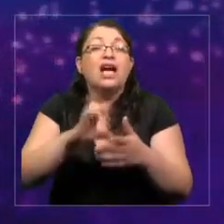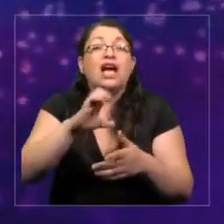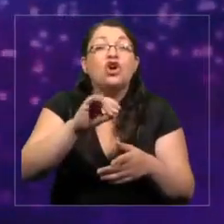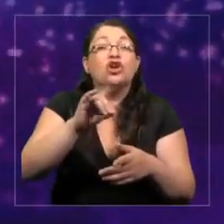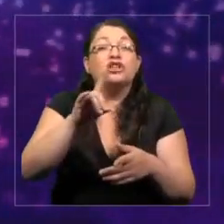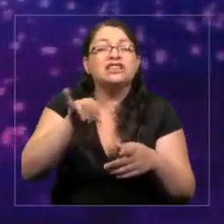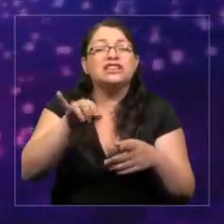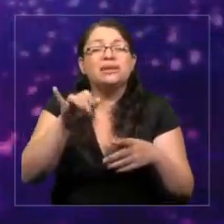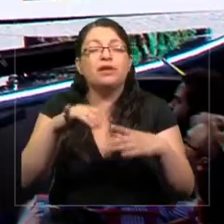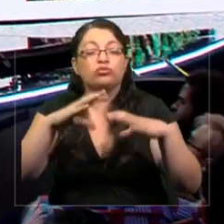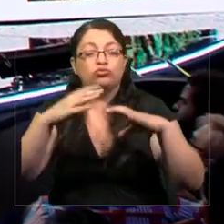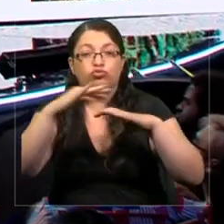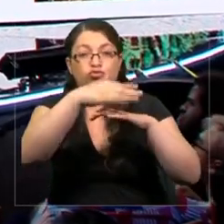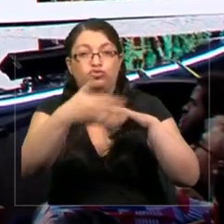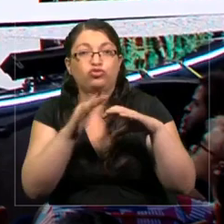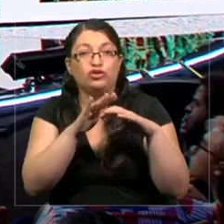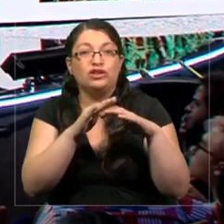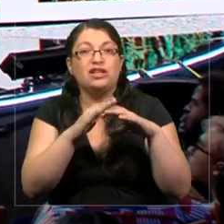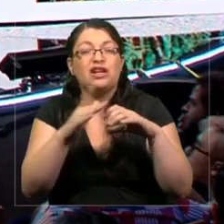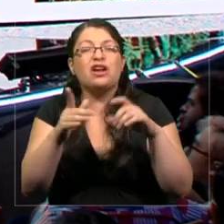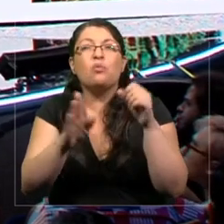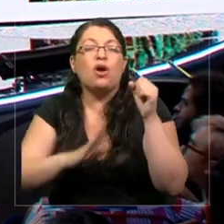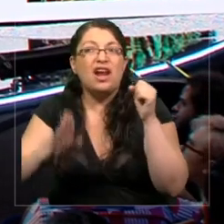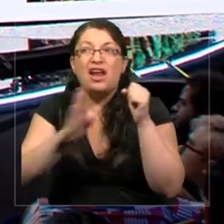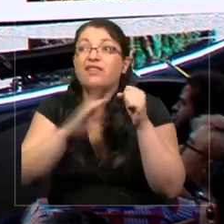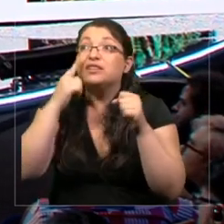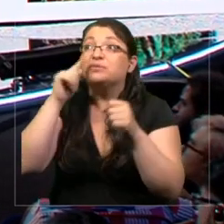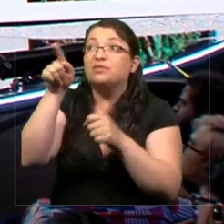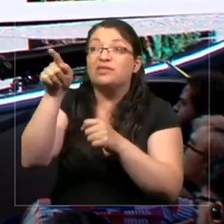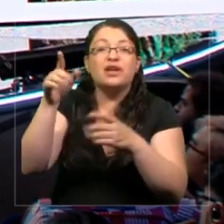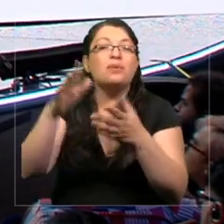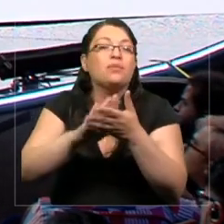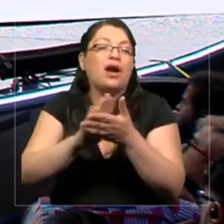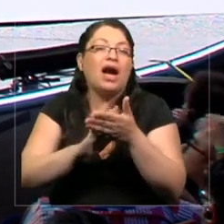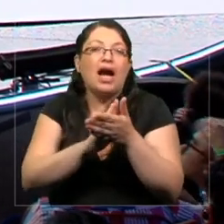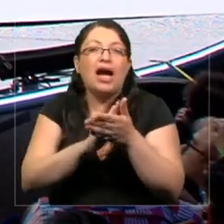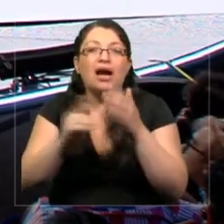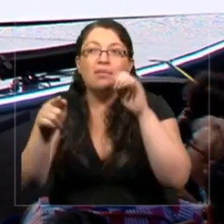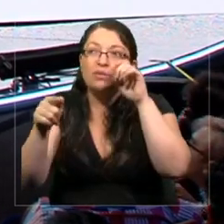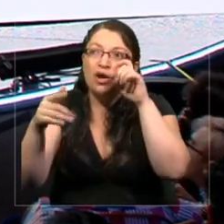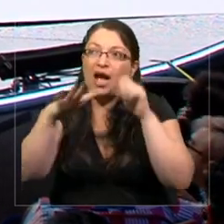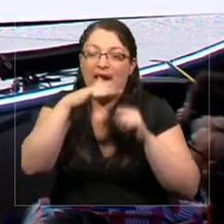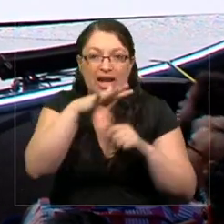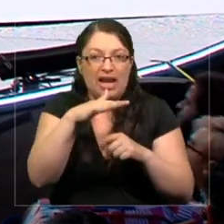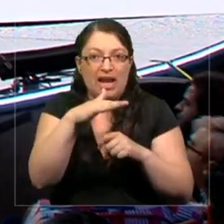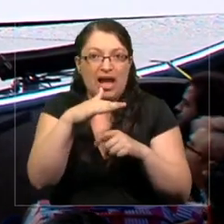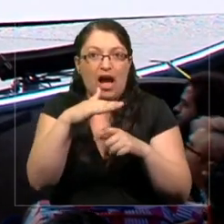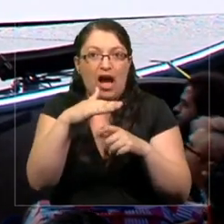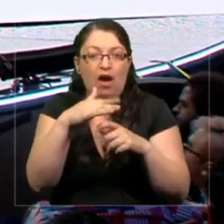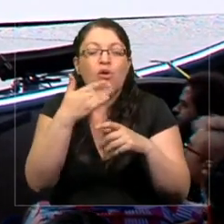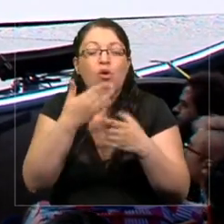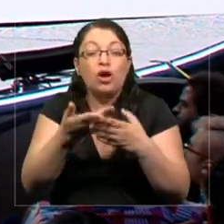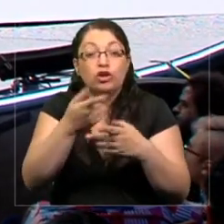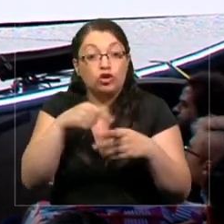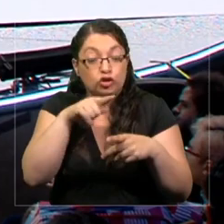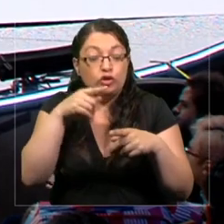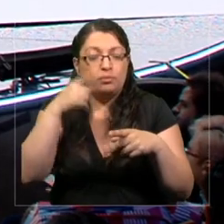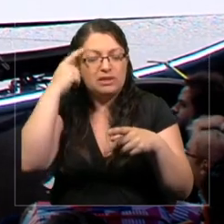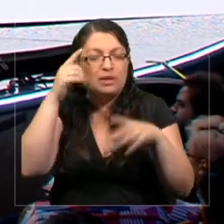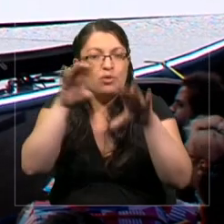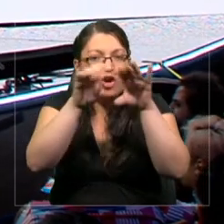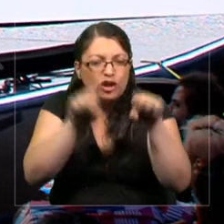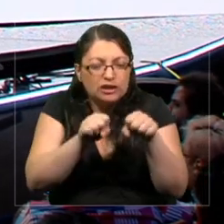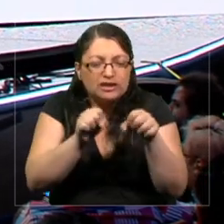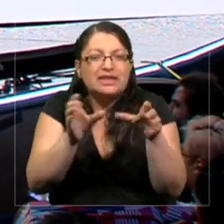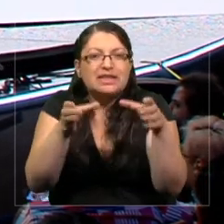ecosistemas como estos, el agua y cuando pensamos en ello, los ecosistemas que son